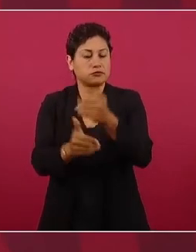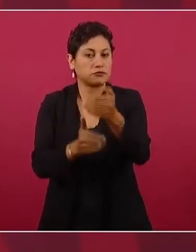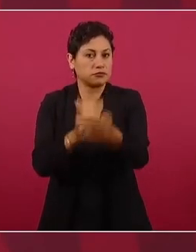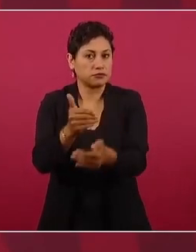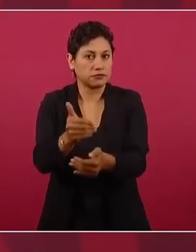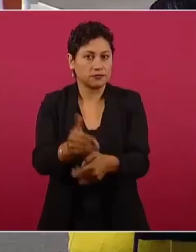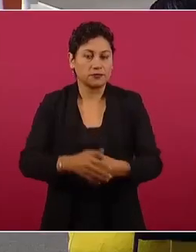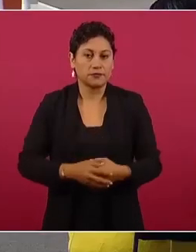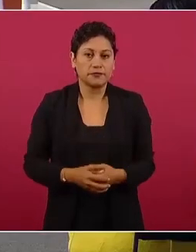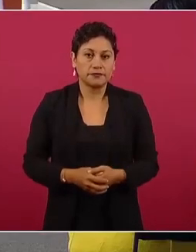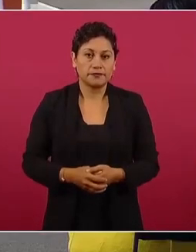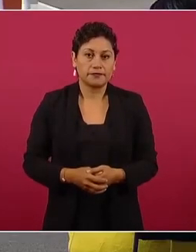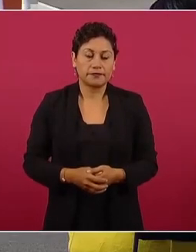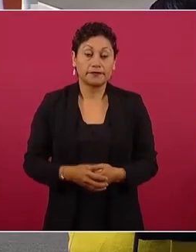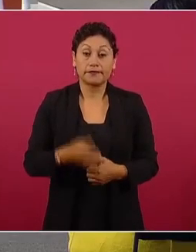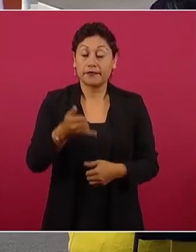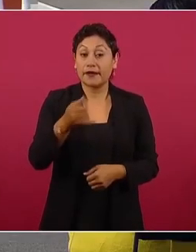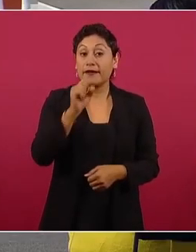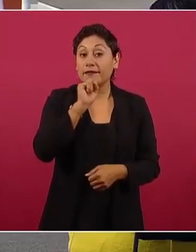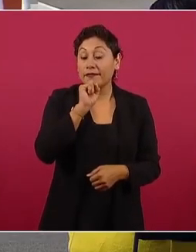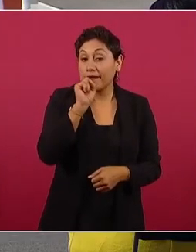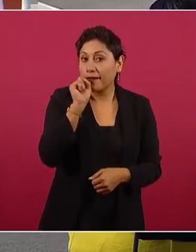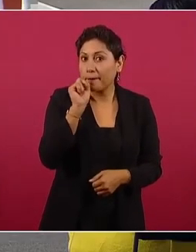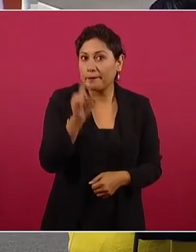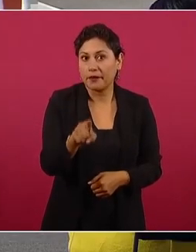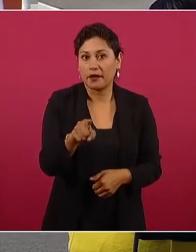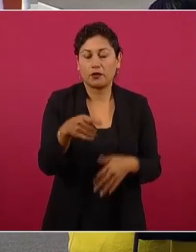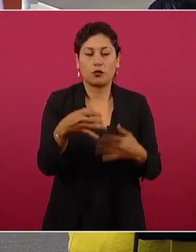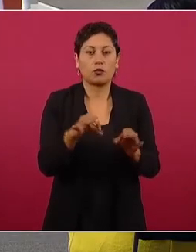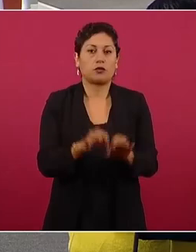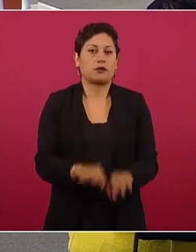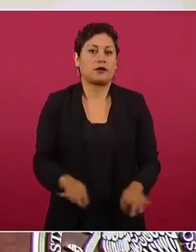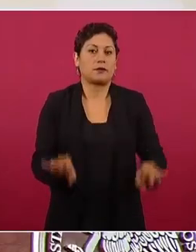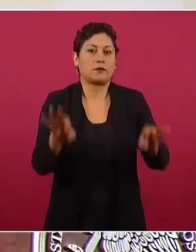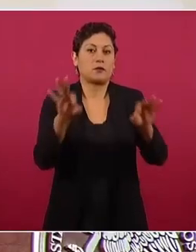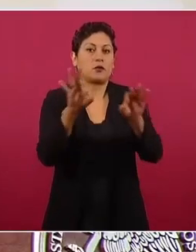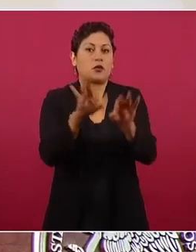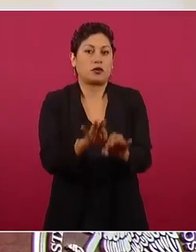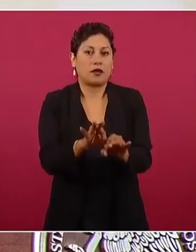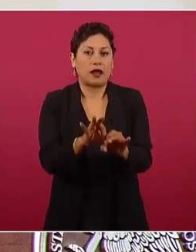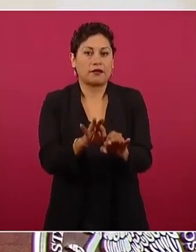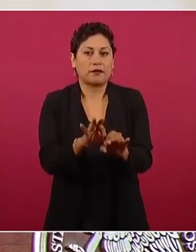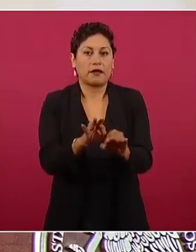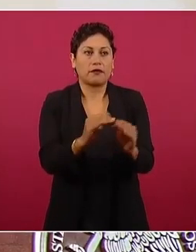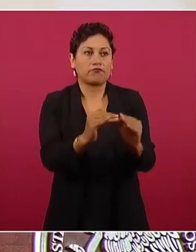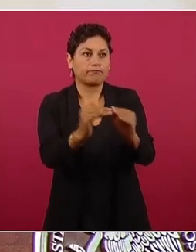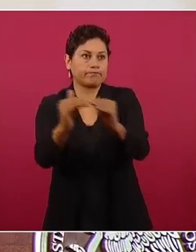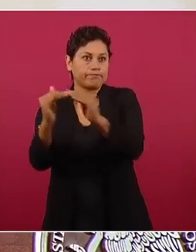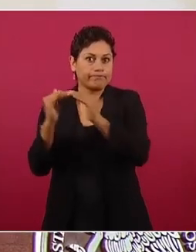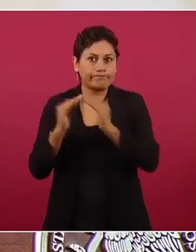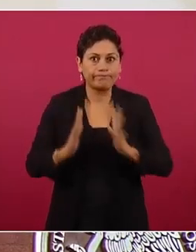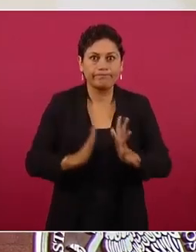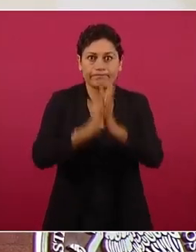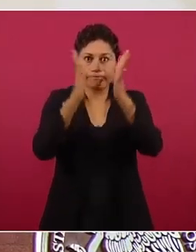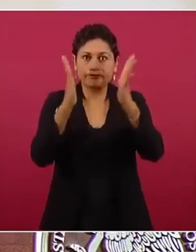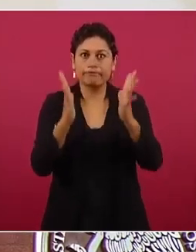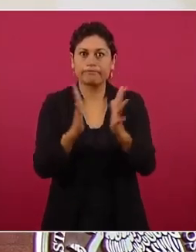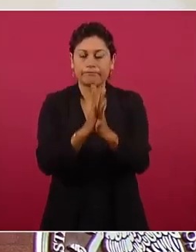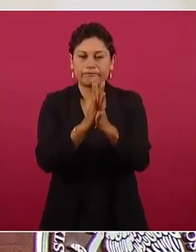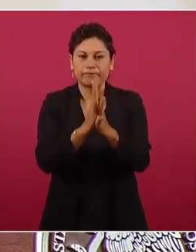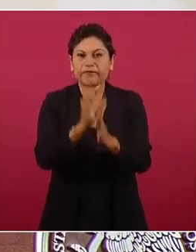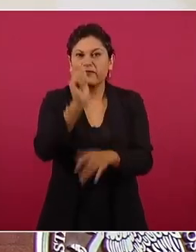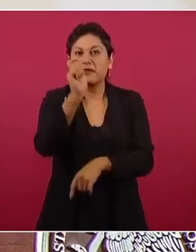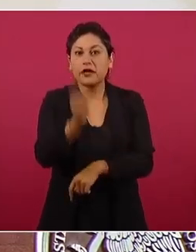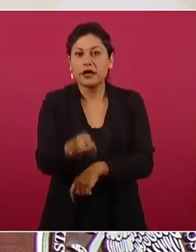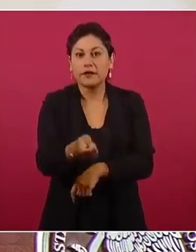luego, también es muy importante para hacer valer la democracia el compromiso de que el